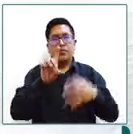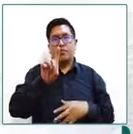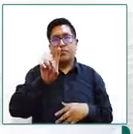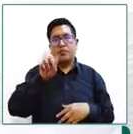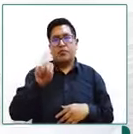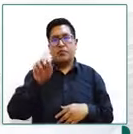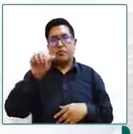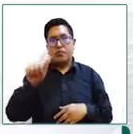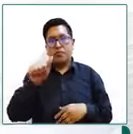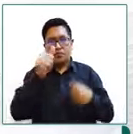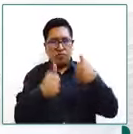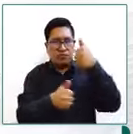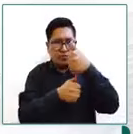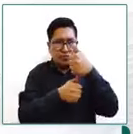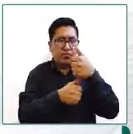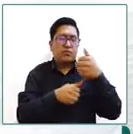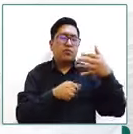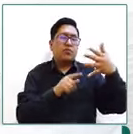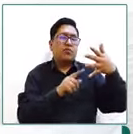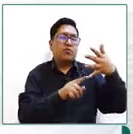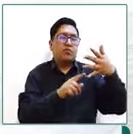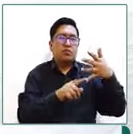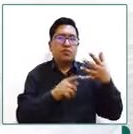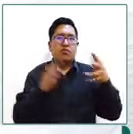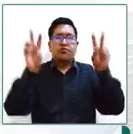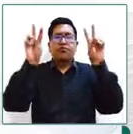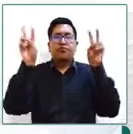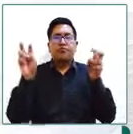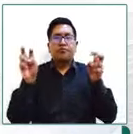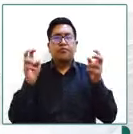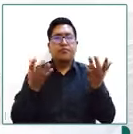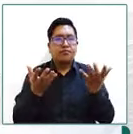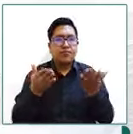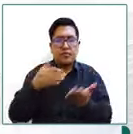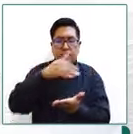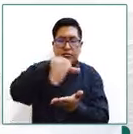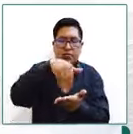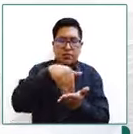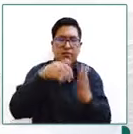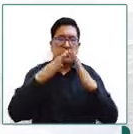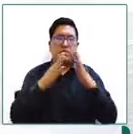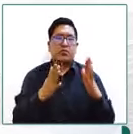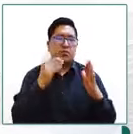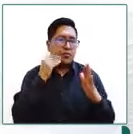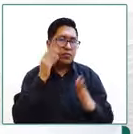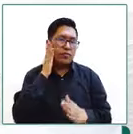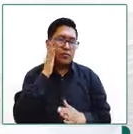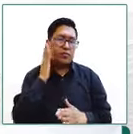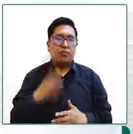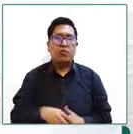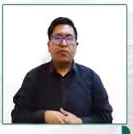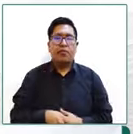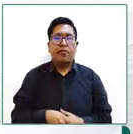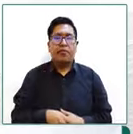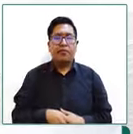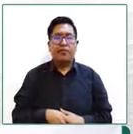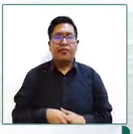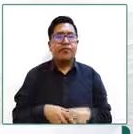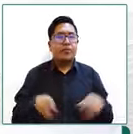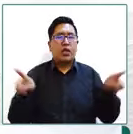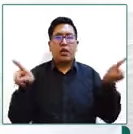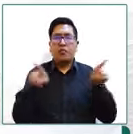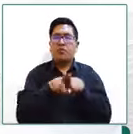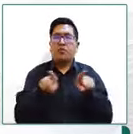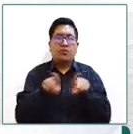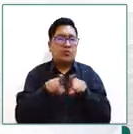niñez y adolescencia y a operadores de centros de acogida de acogimiento también se han